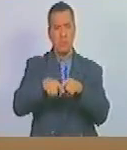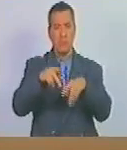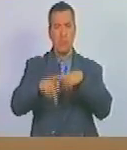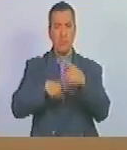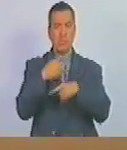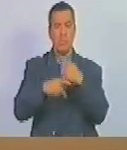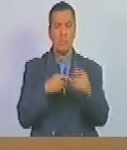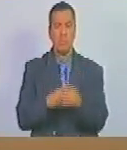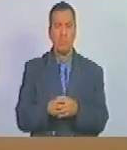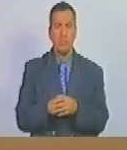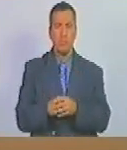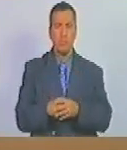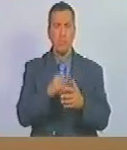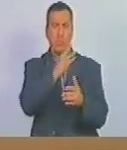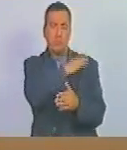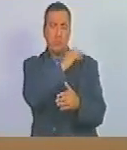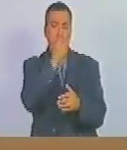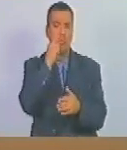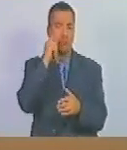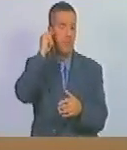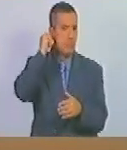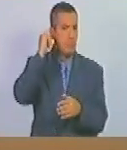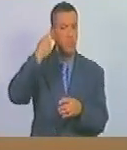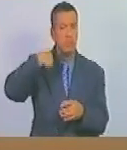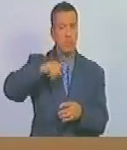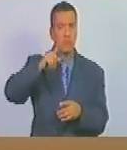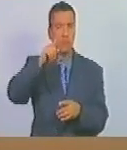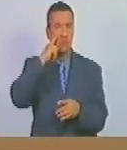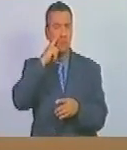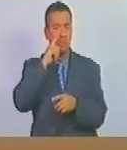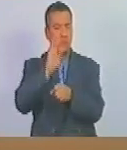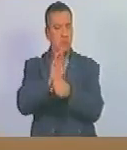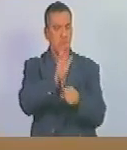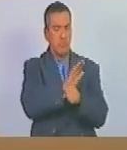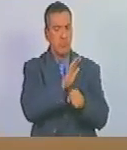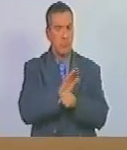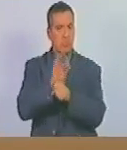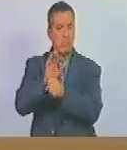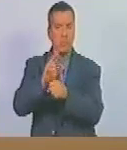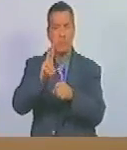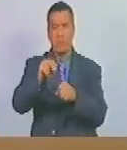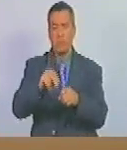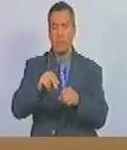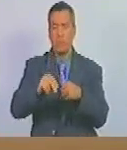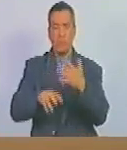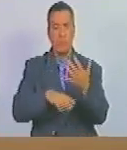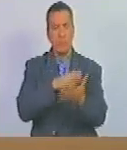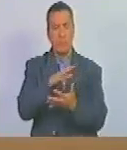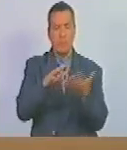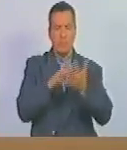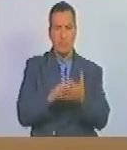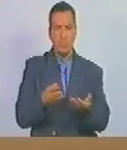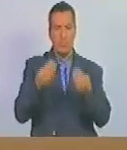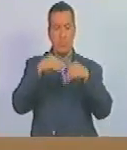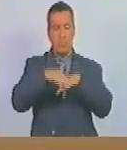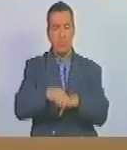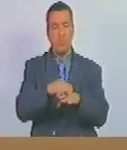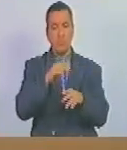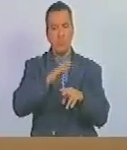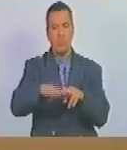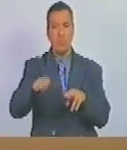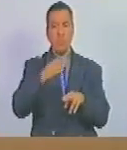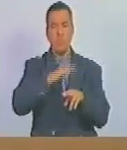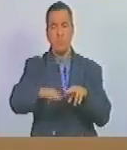producción la patrona o el patrono deberá tomar las medidas necesarias para no perjudicar la integridad de las